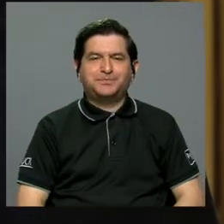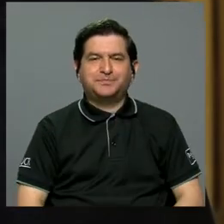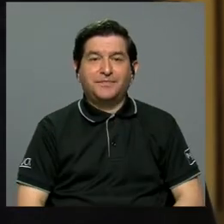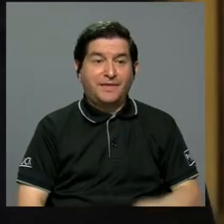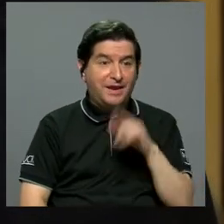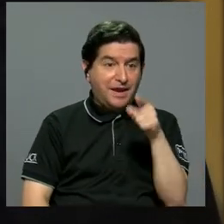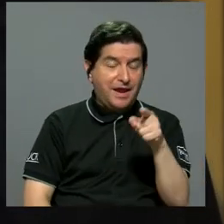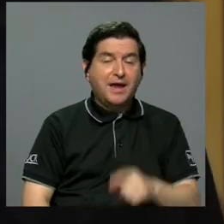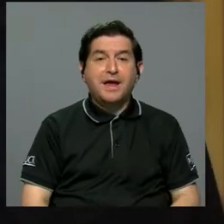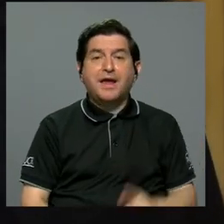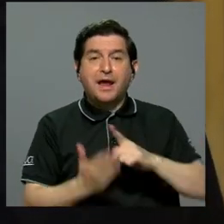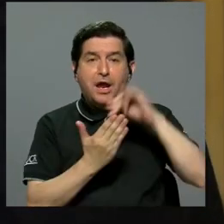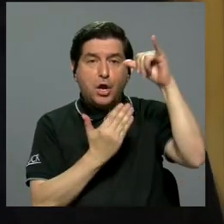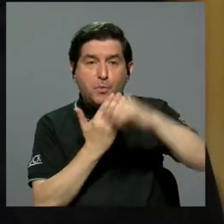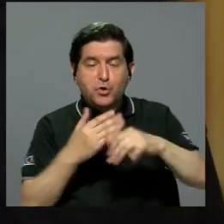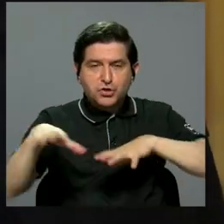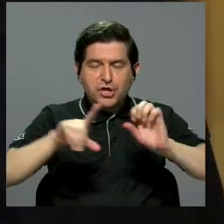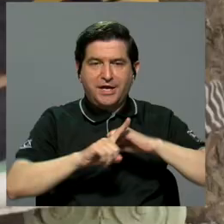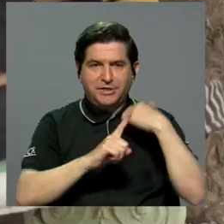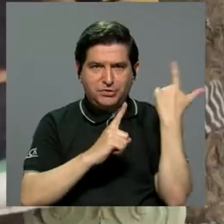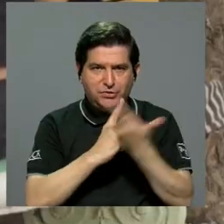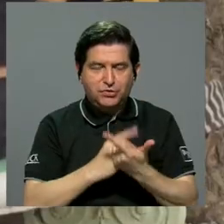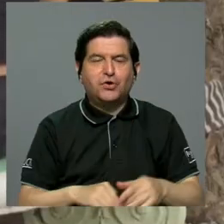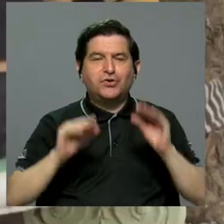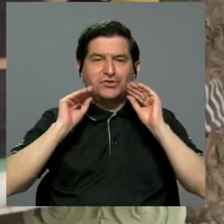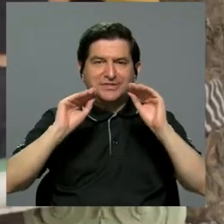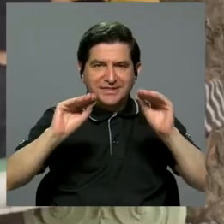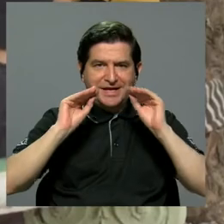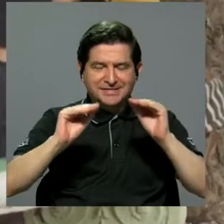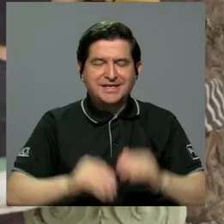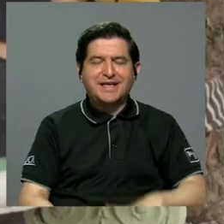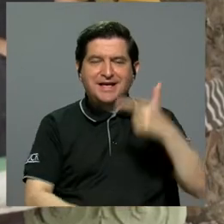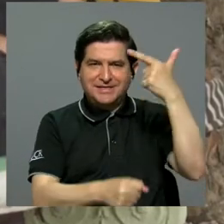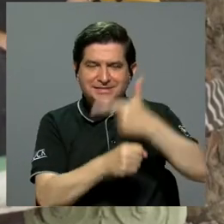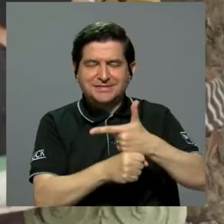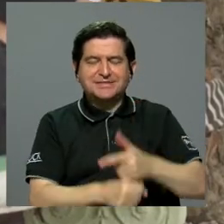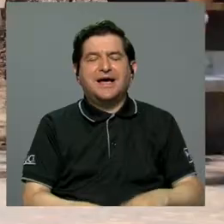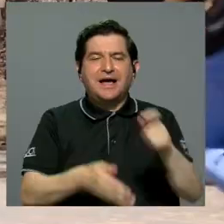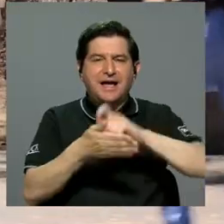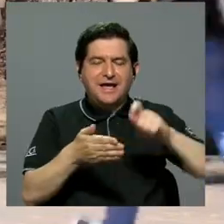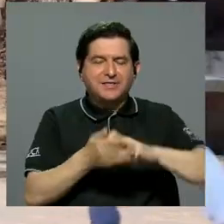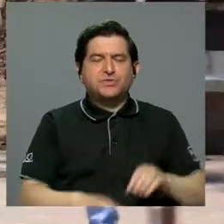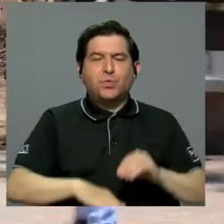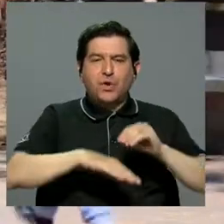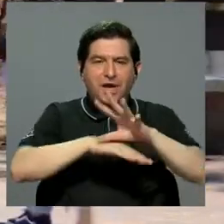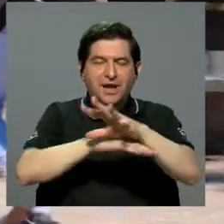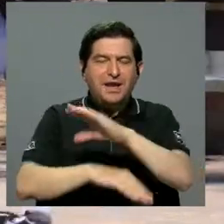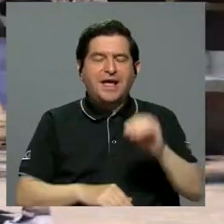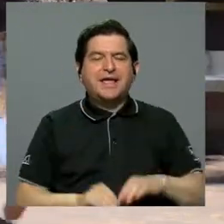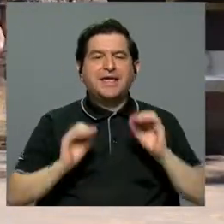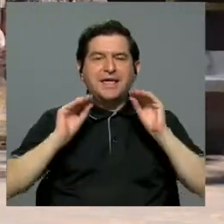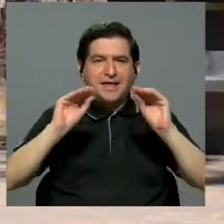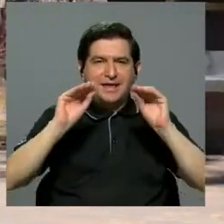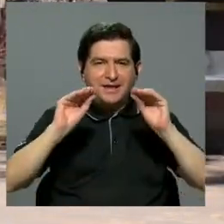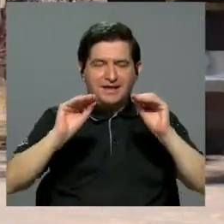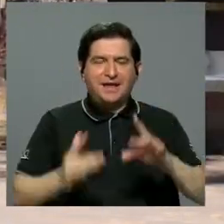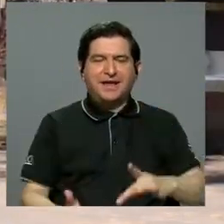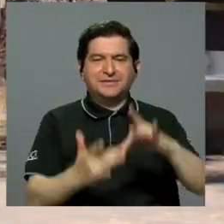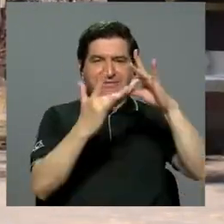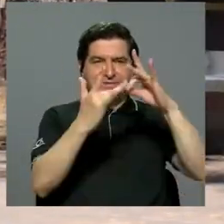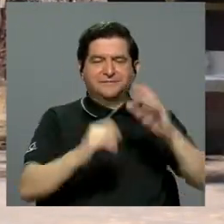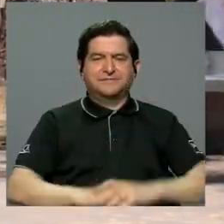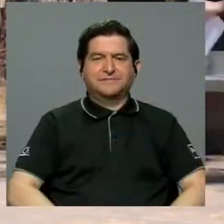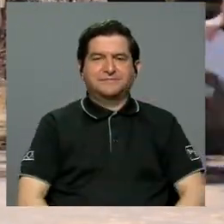el cual es un proyecto de acción social para la enseñanza del esco de la escuela de orientación y educación especial